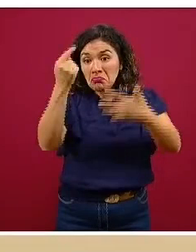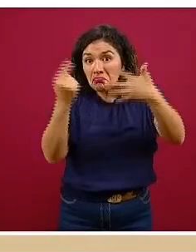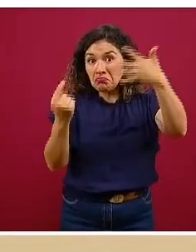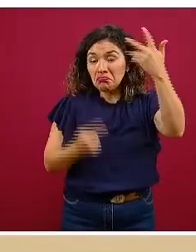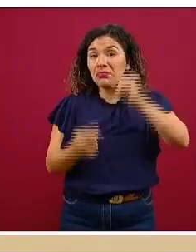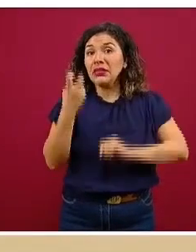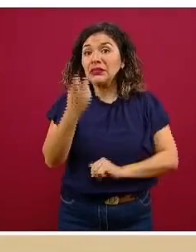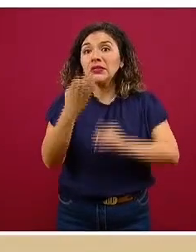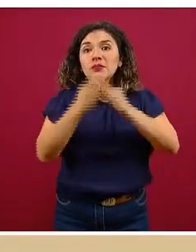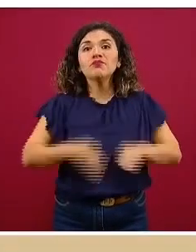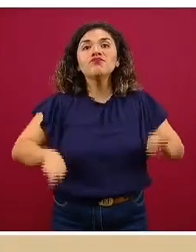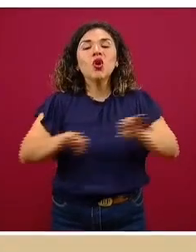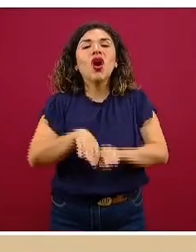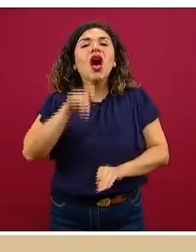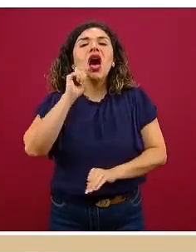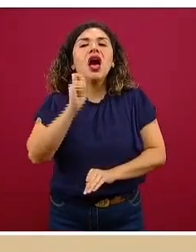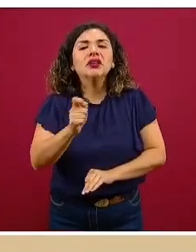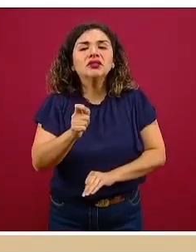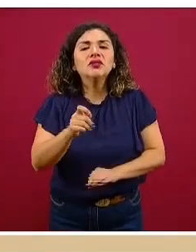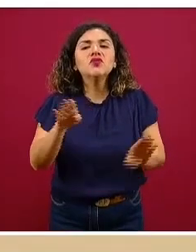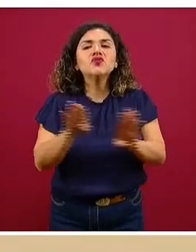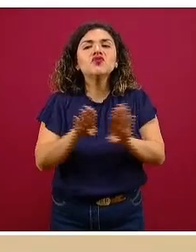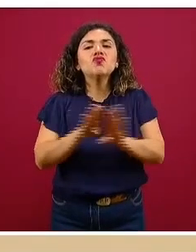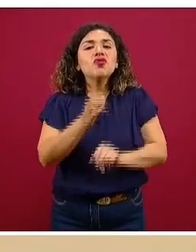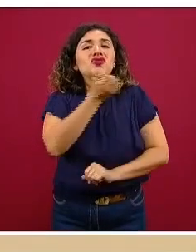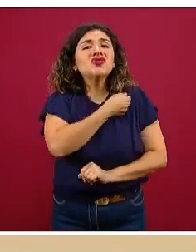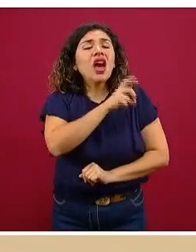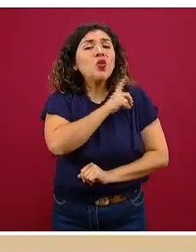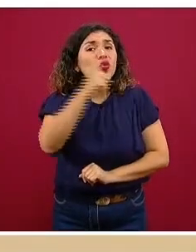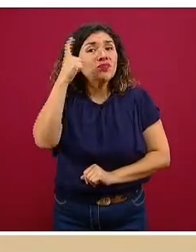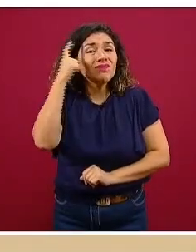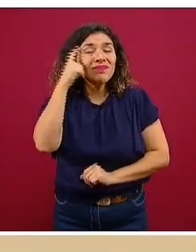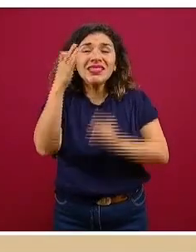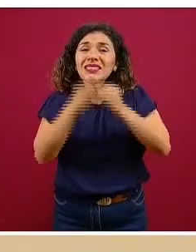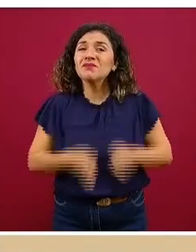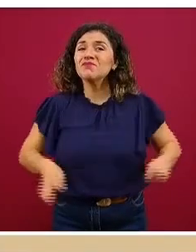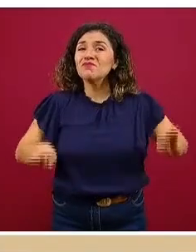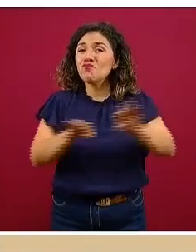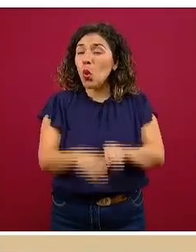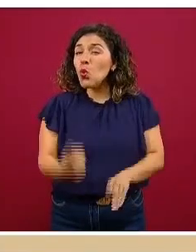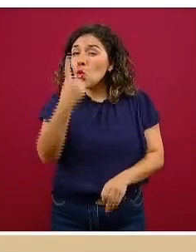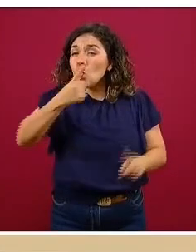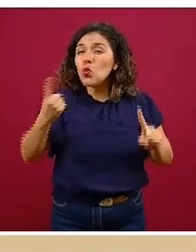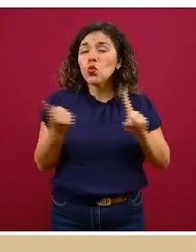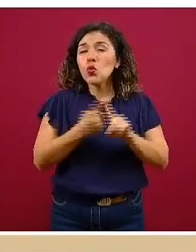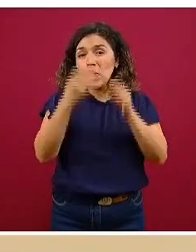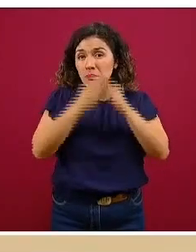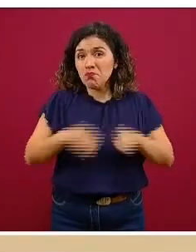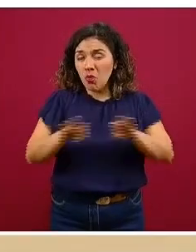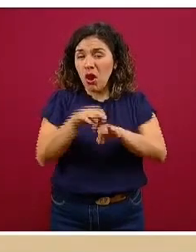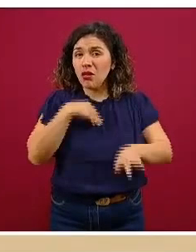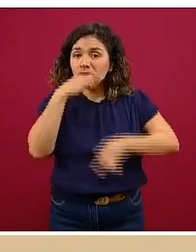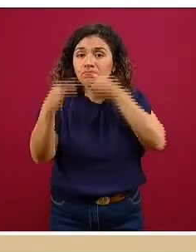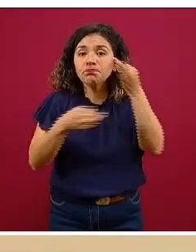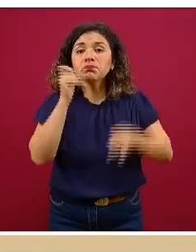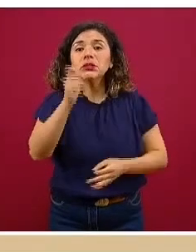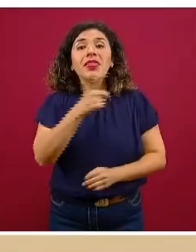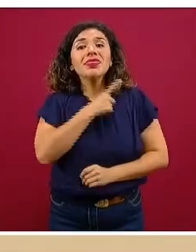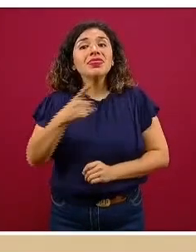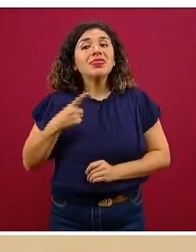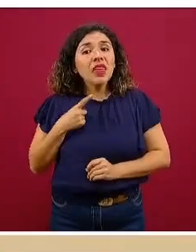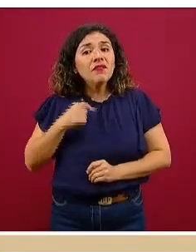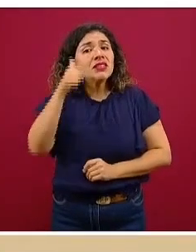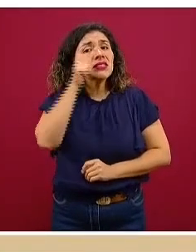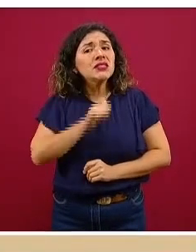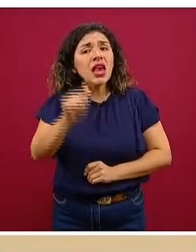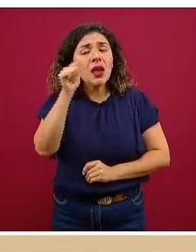importante recalcar la transversalidad de la salud mental. Uno de los puntos importantes que estamos promoviendo es que se debe mantener